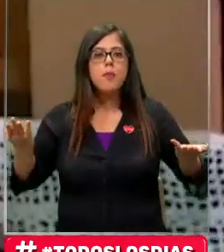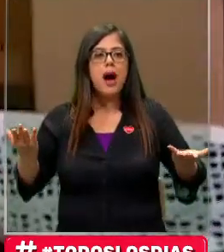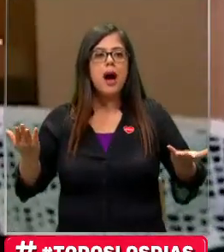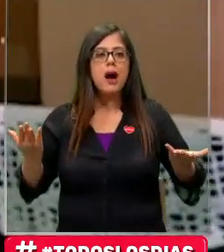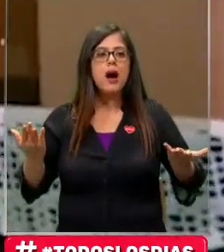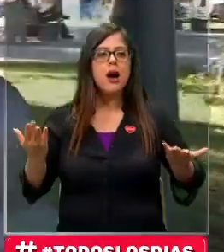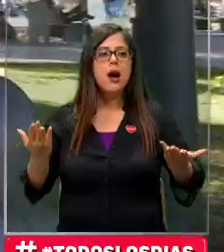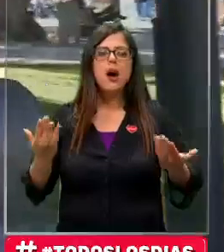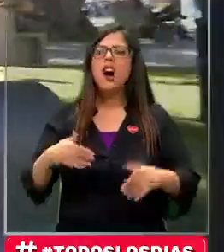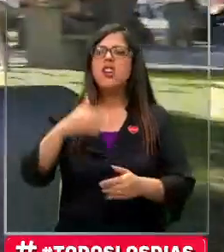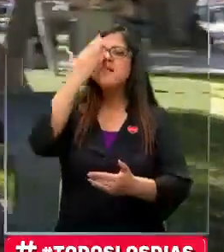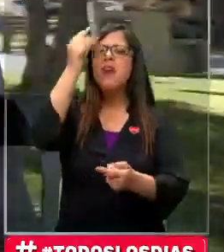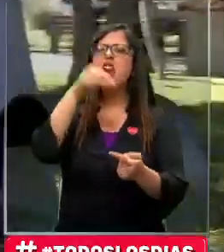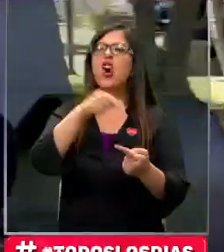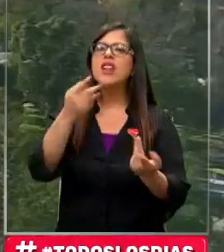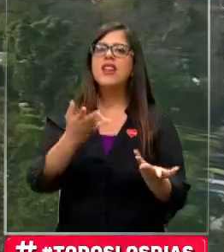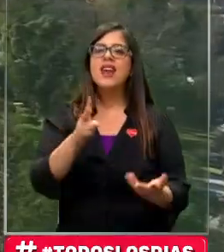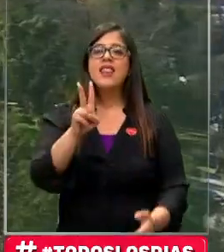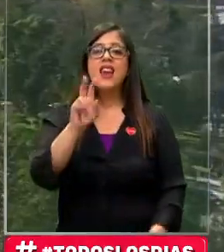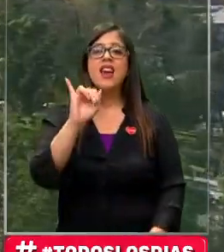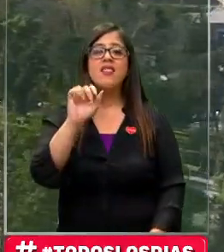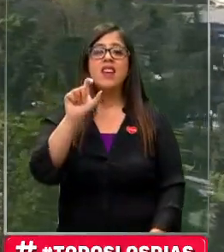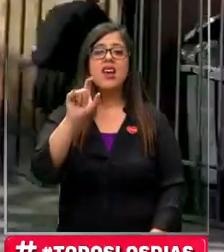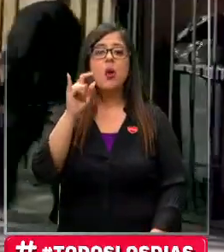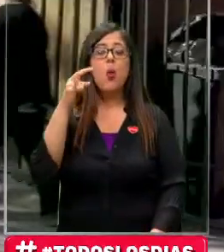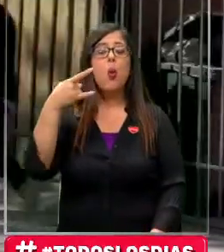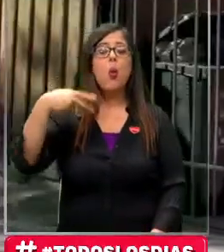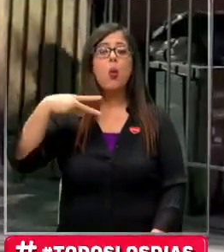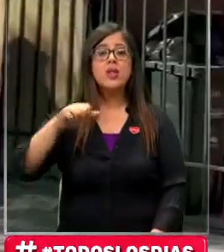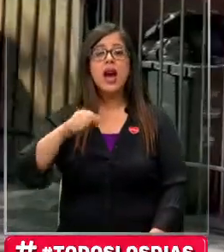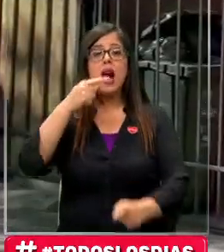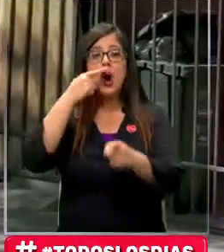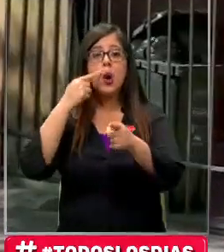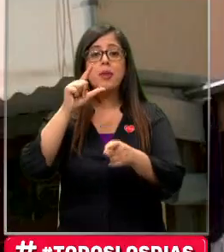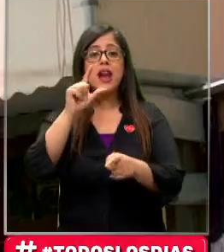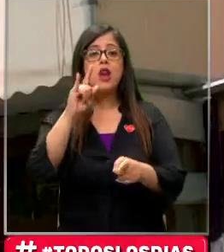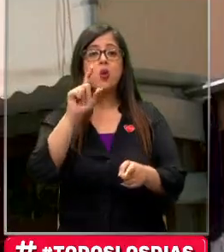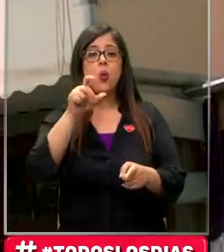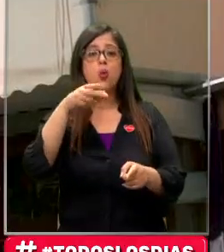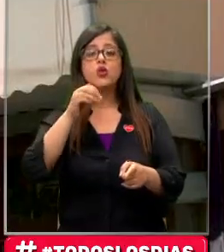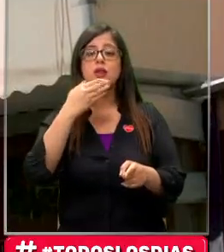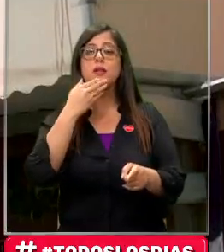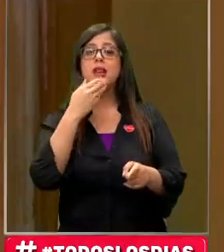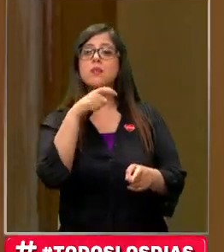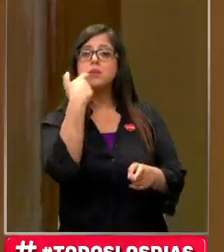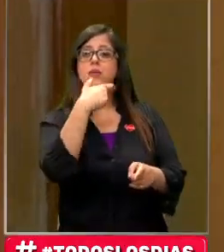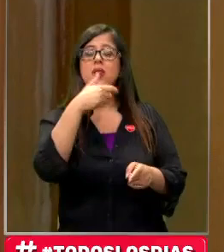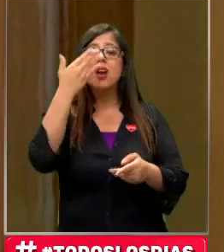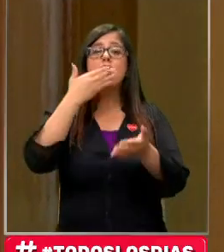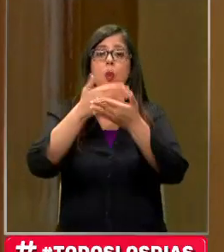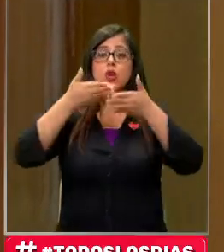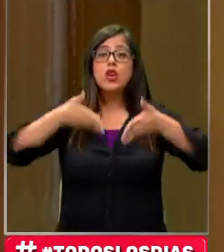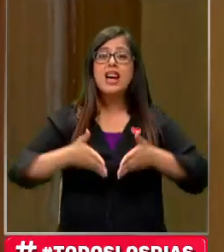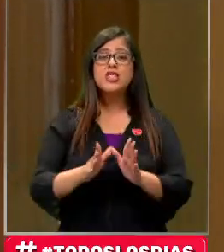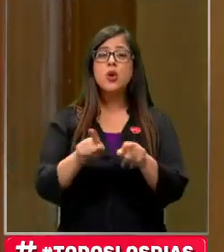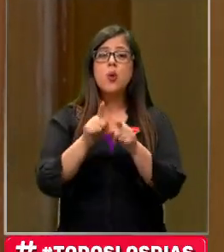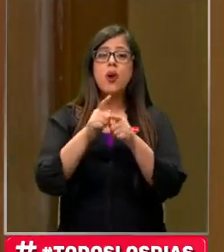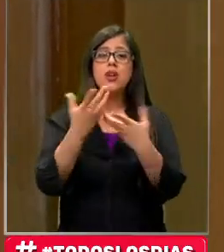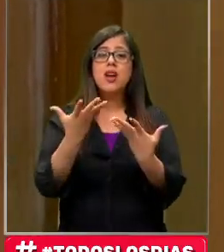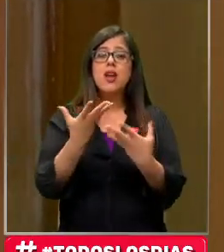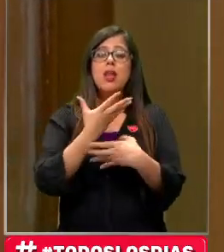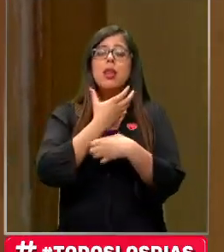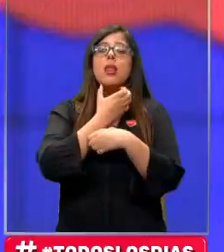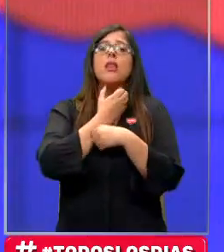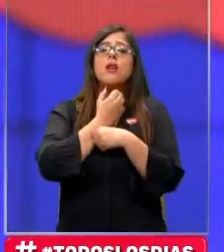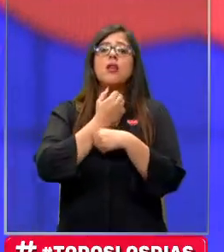Venía malo este. Desde Vicuña, Lucho Miranda hace humor también. Al nacer sufrió una asfixia. Estuvo ocho segundos